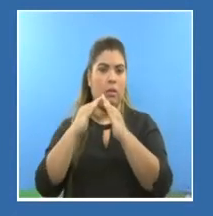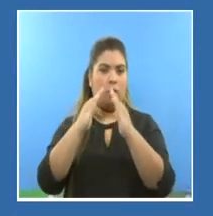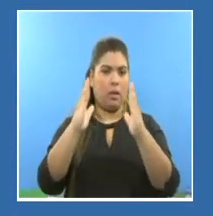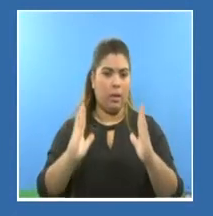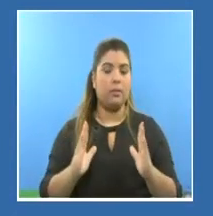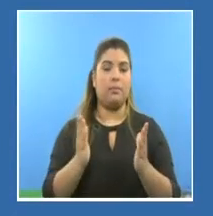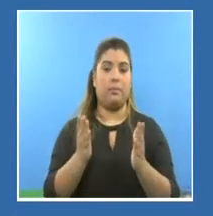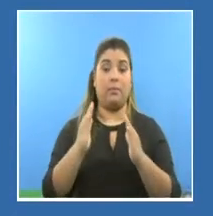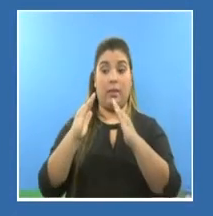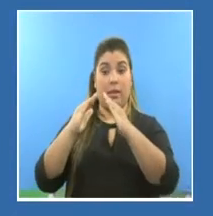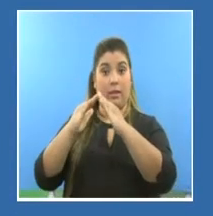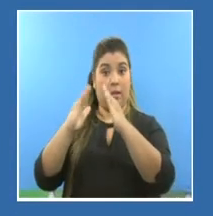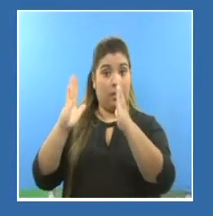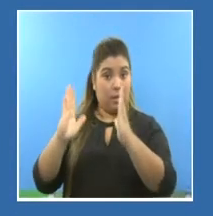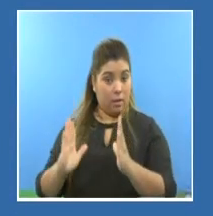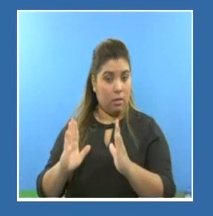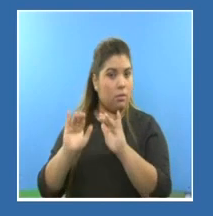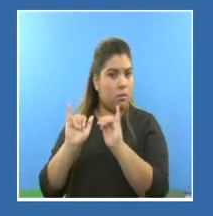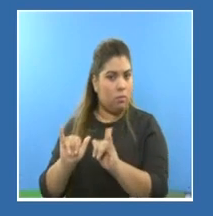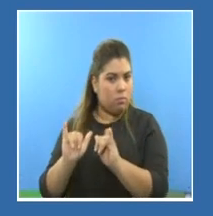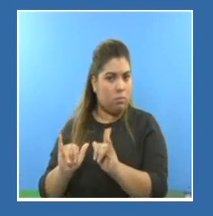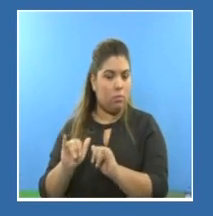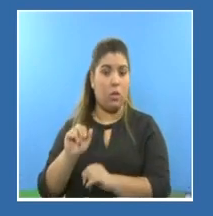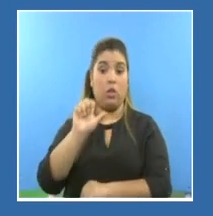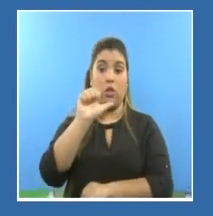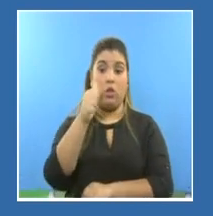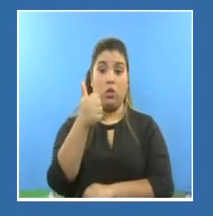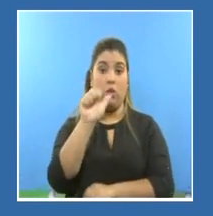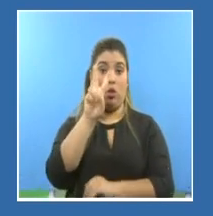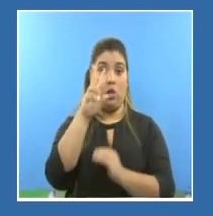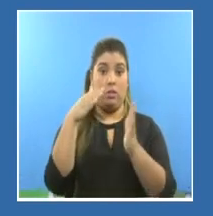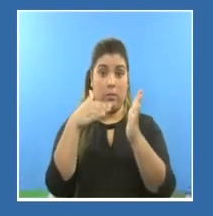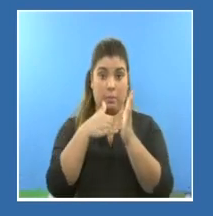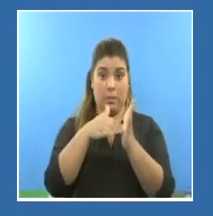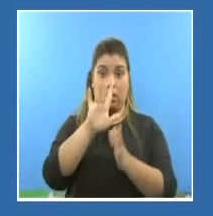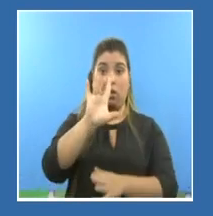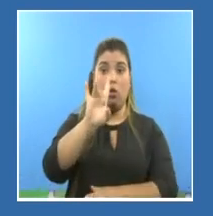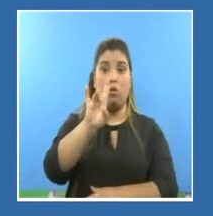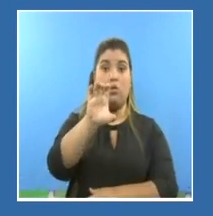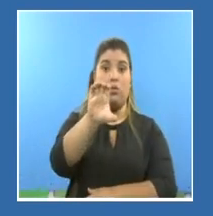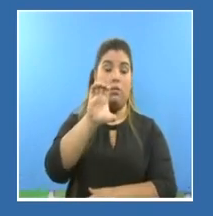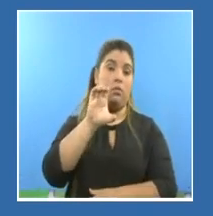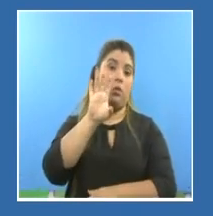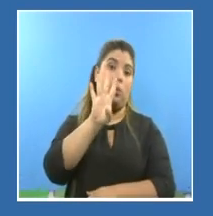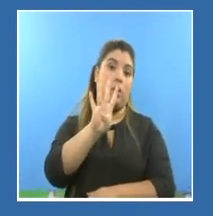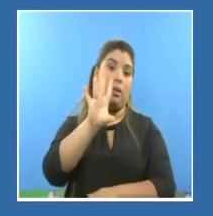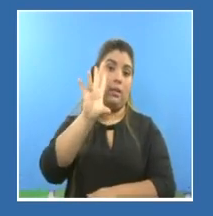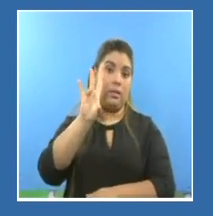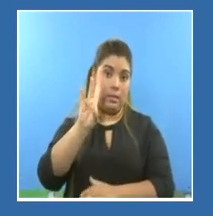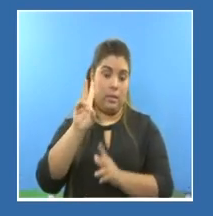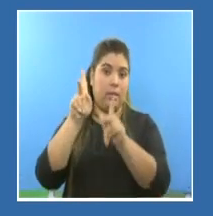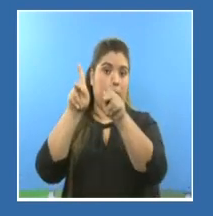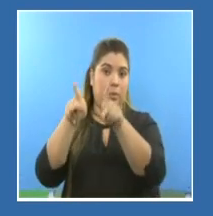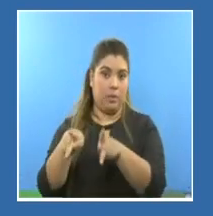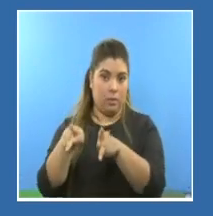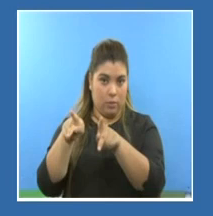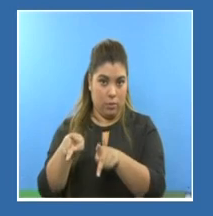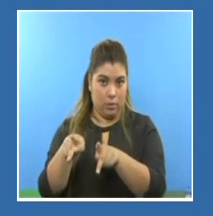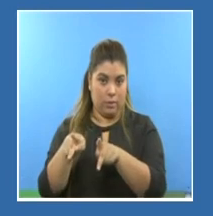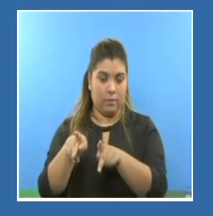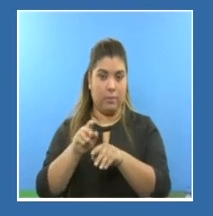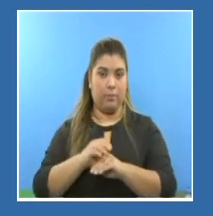en aislamiento domiciliario 12.847 personas